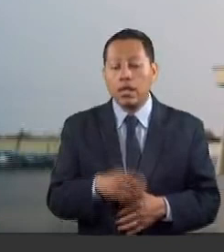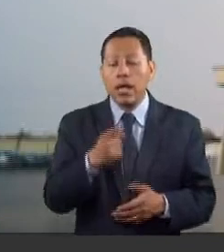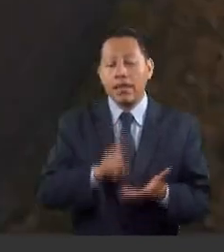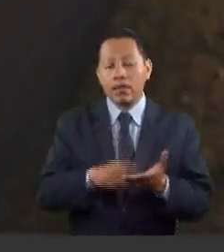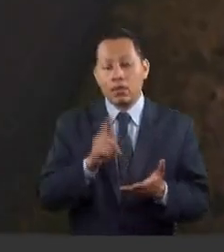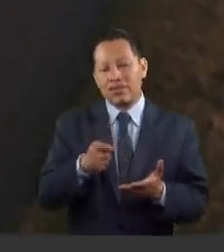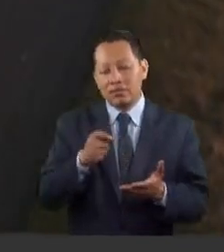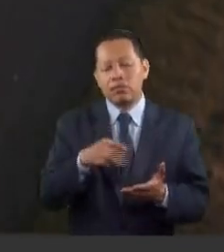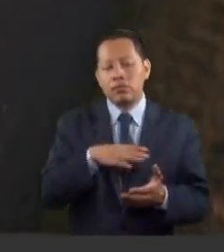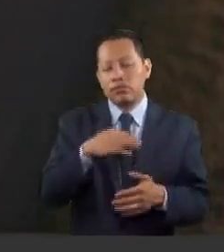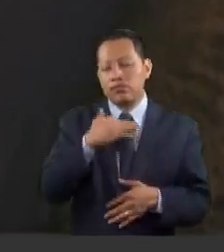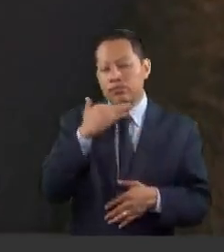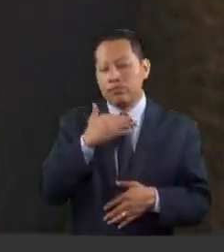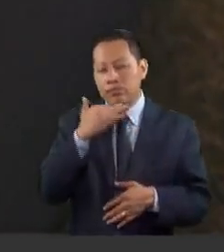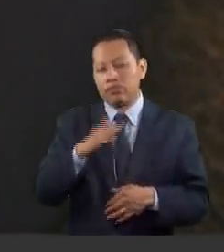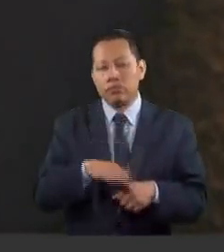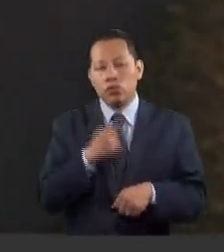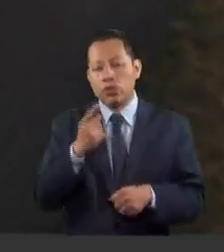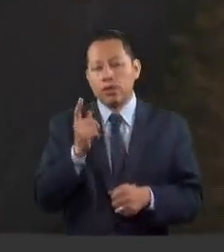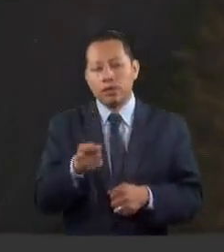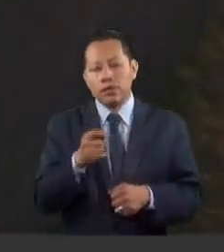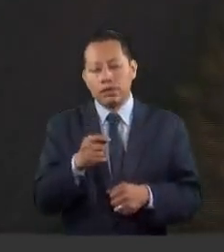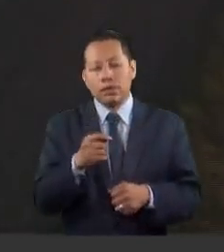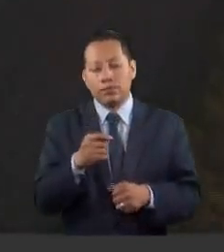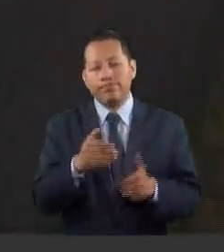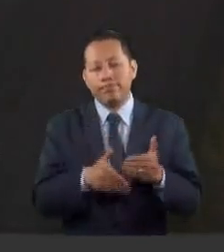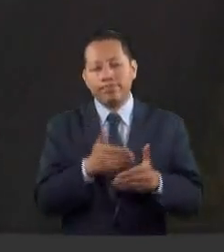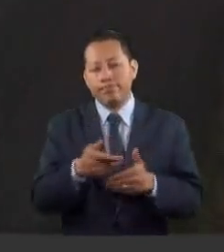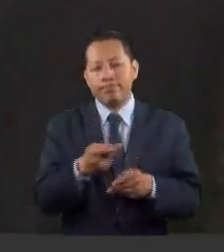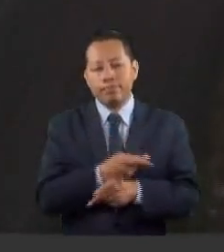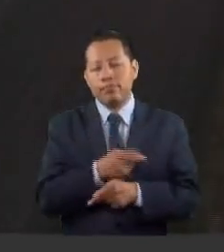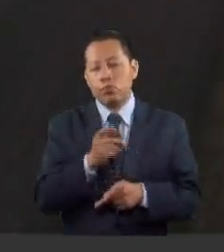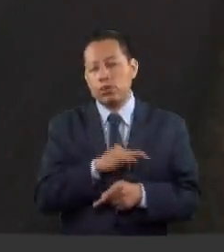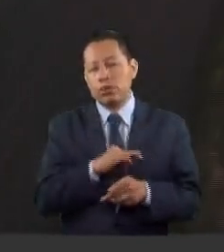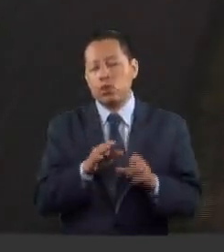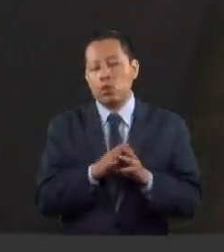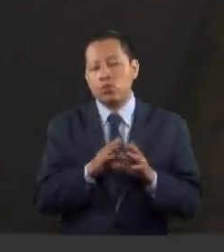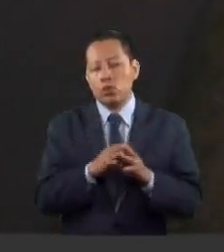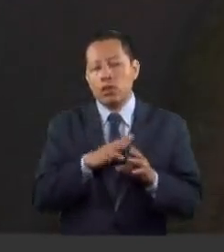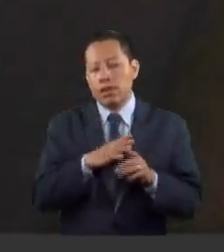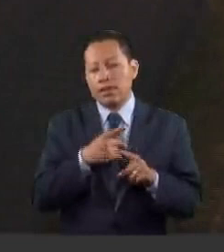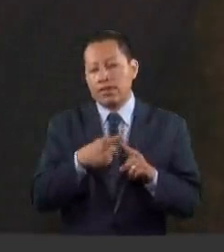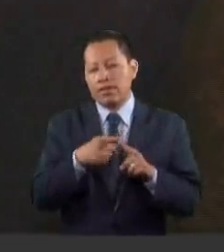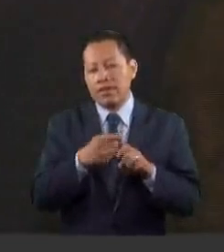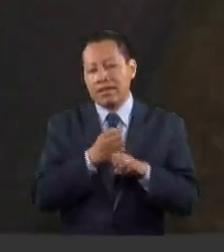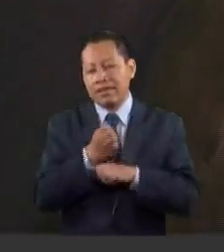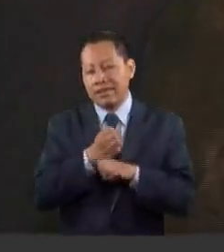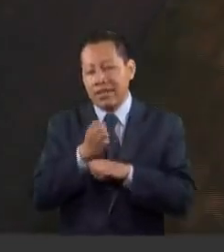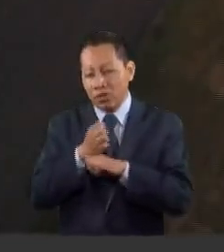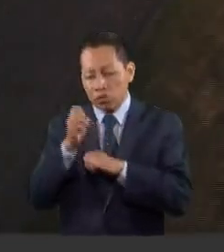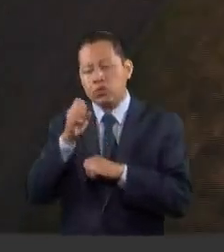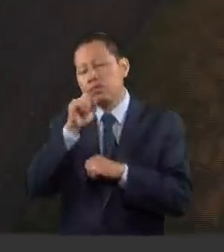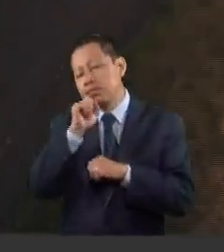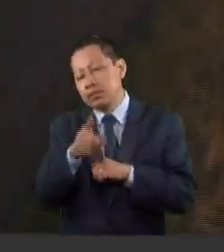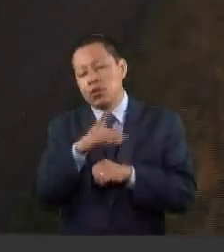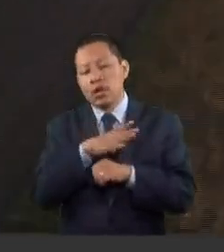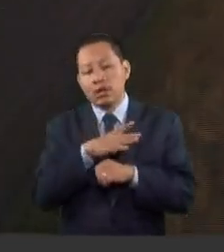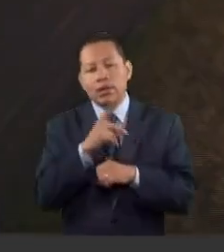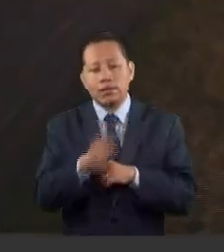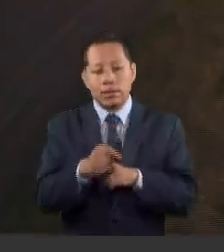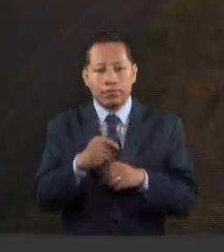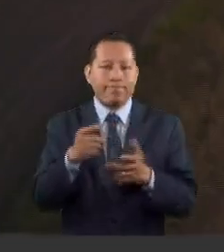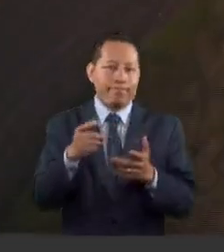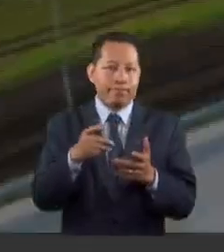corrupción porque al final del día ellos atraviesan varios estados, ellos atraviesan